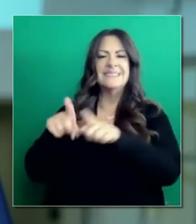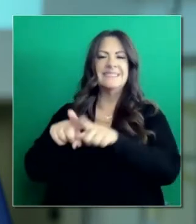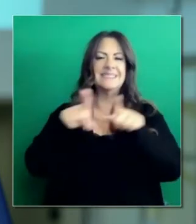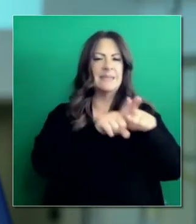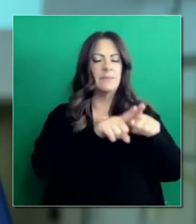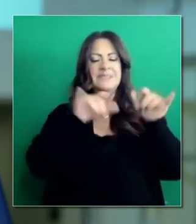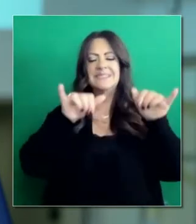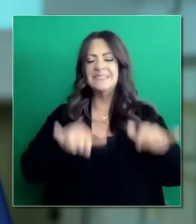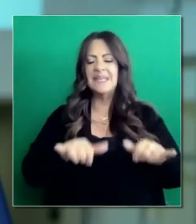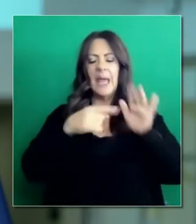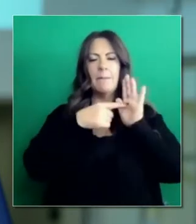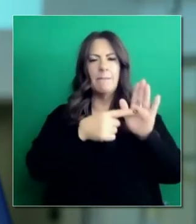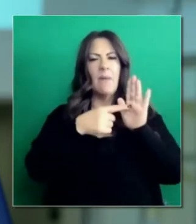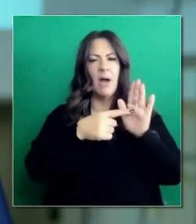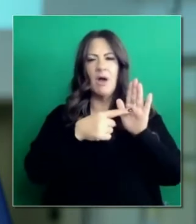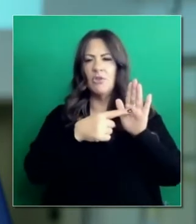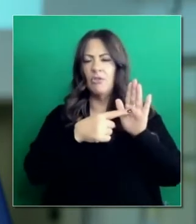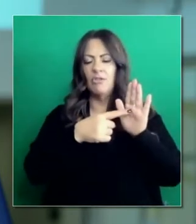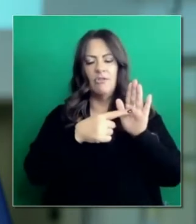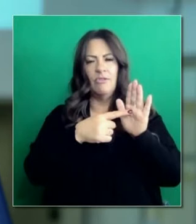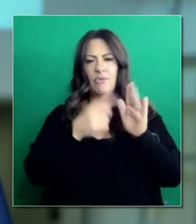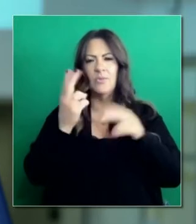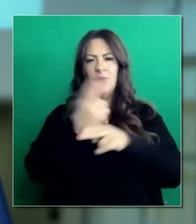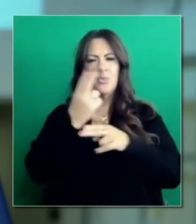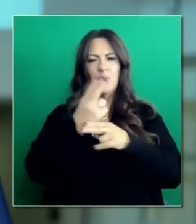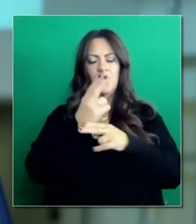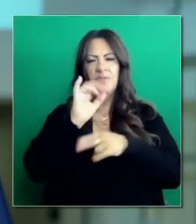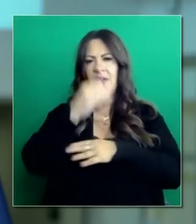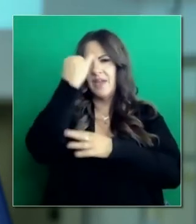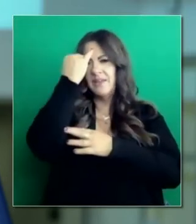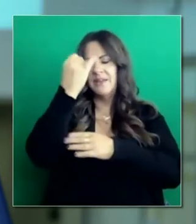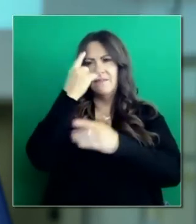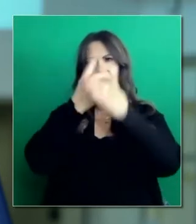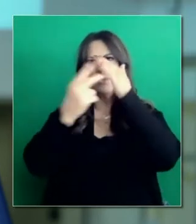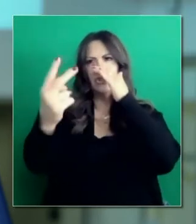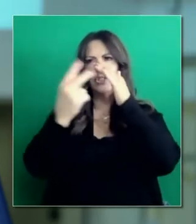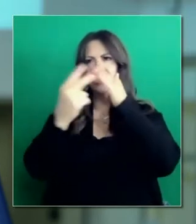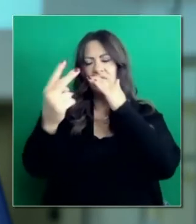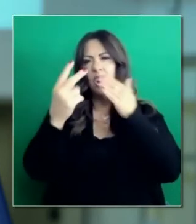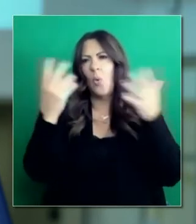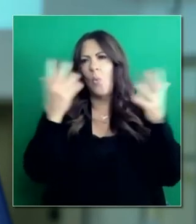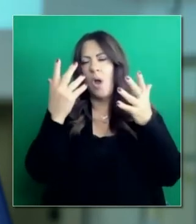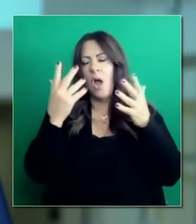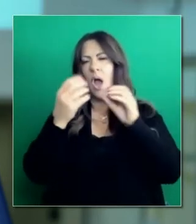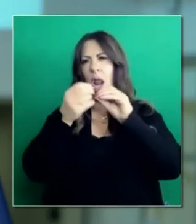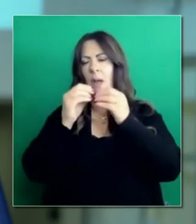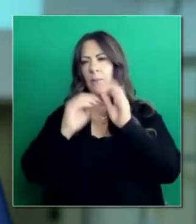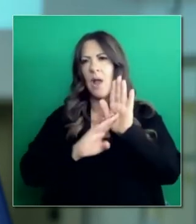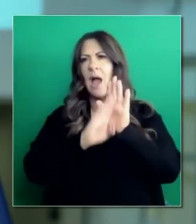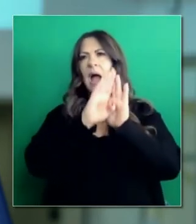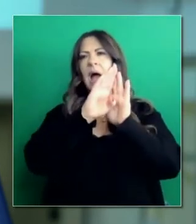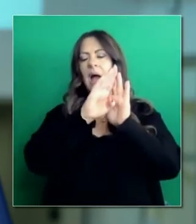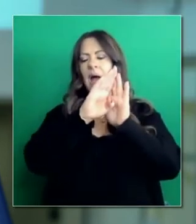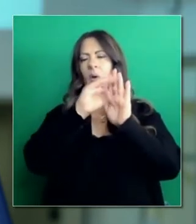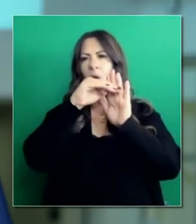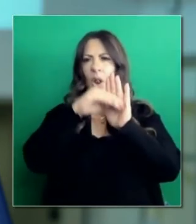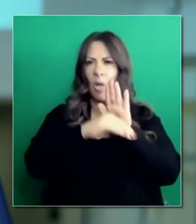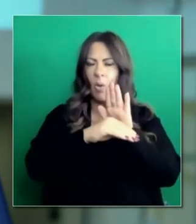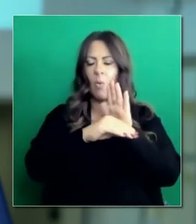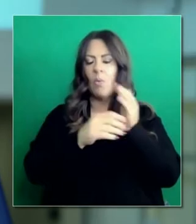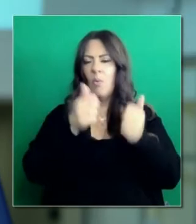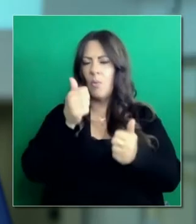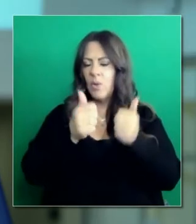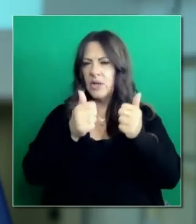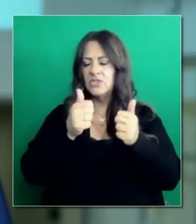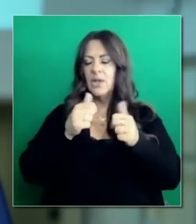futuro. Usamos el mismo modelo, esa misma idea de proyecciones para evaluar lo que está ocurriendo en las